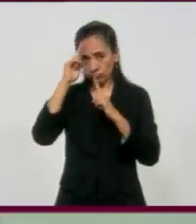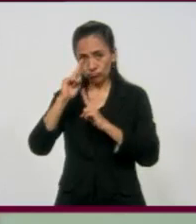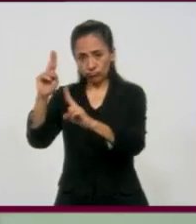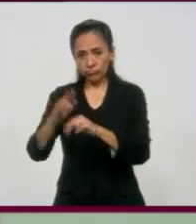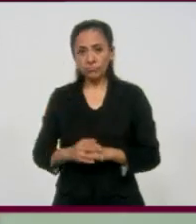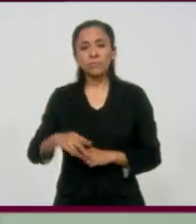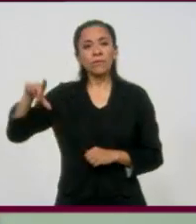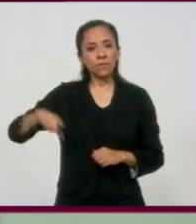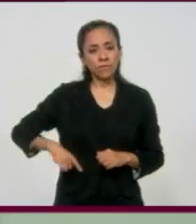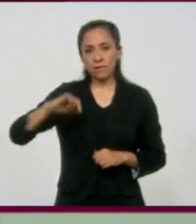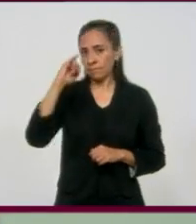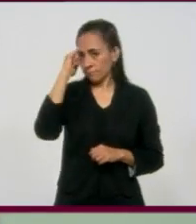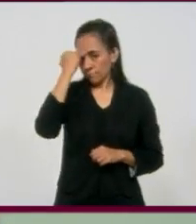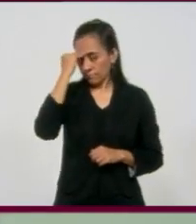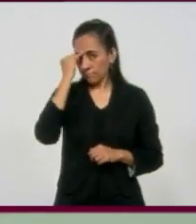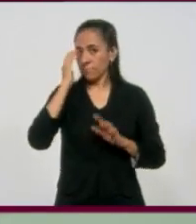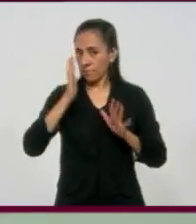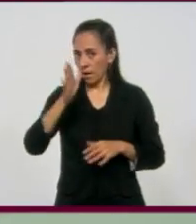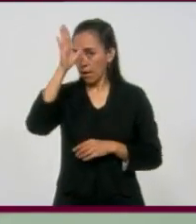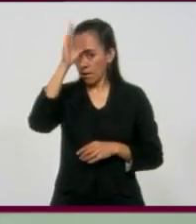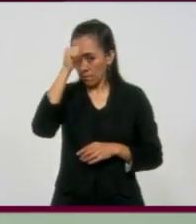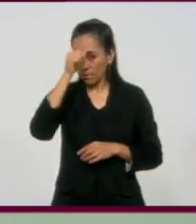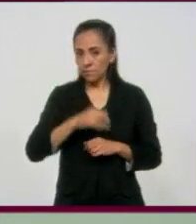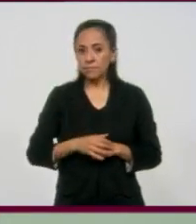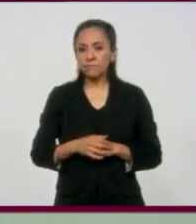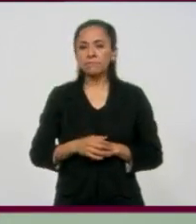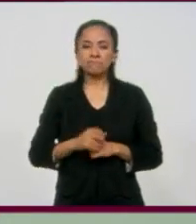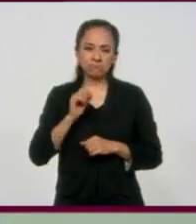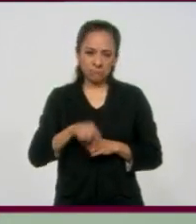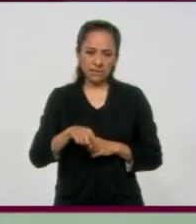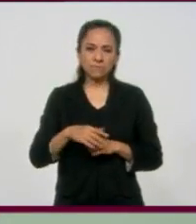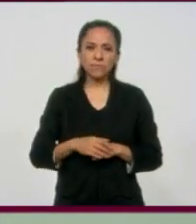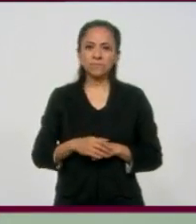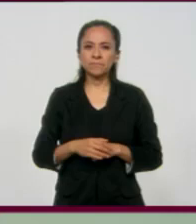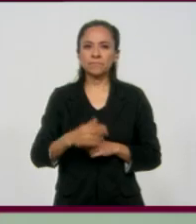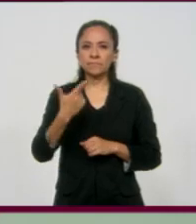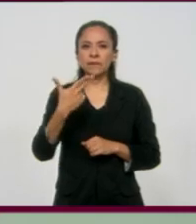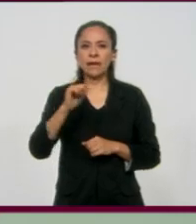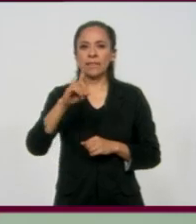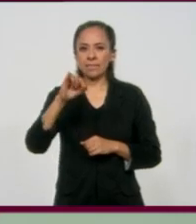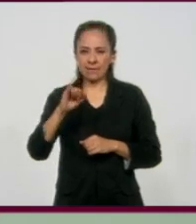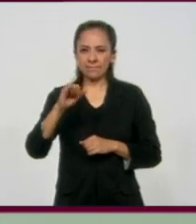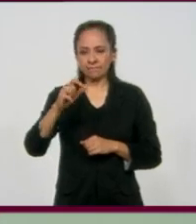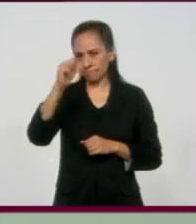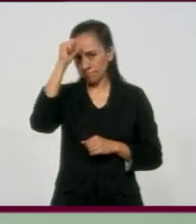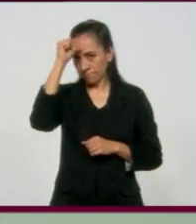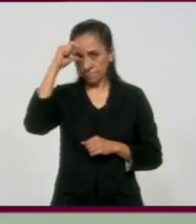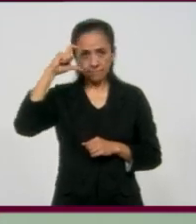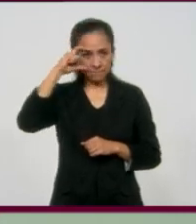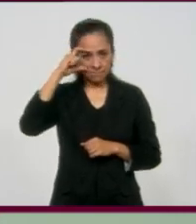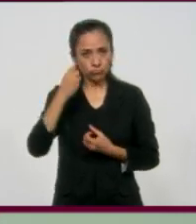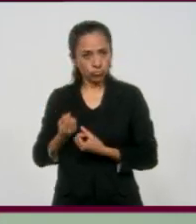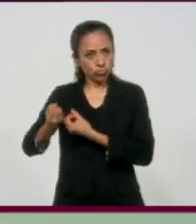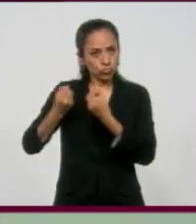de la India ha acordado donar un gusto de Mahatma Gandhi al municipio de Guanajuato con la